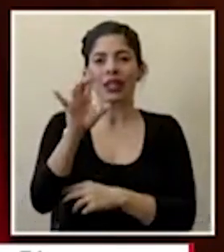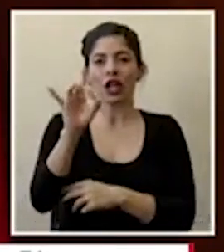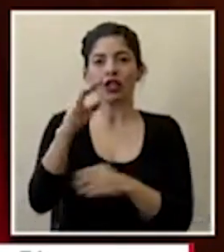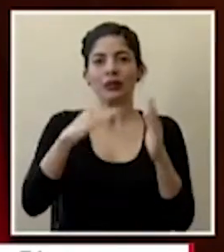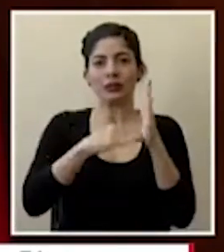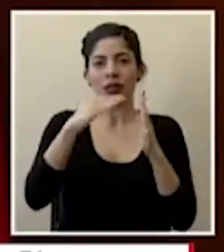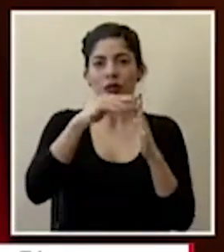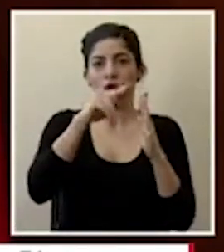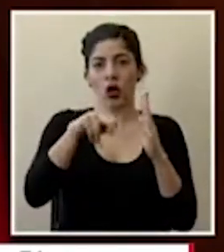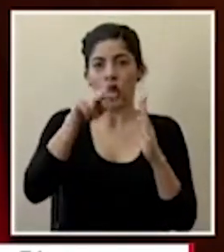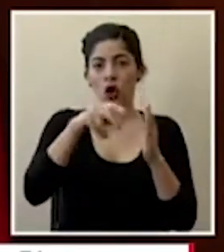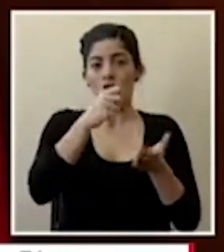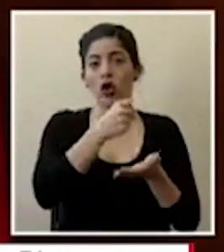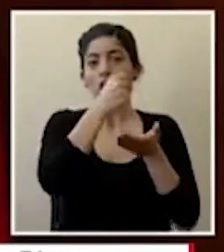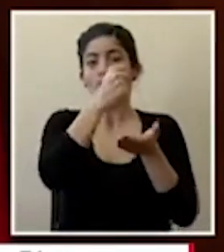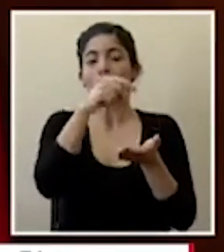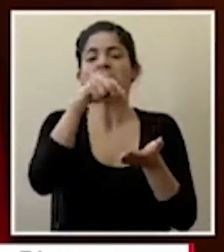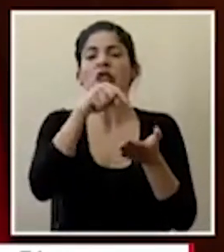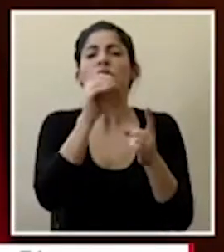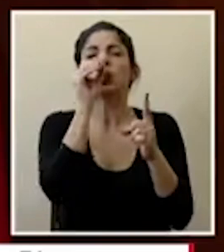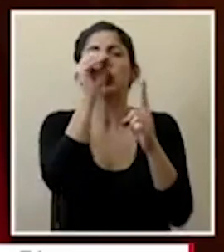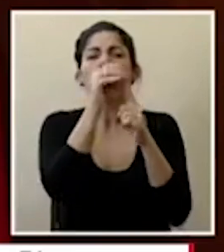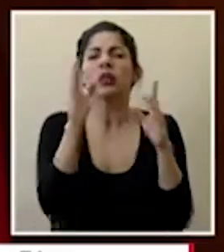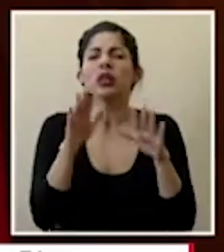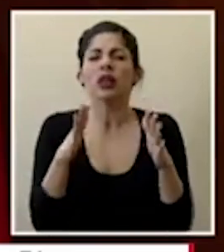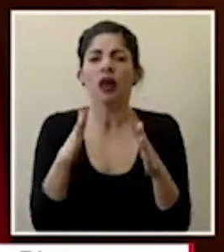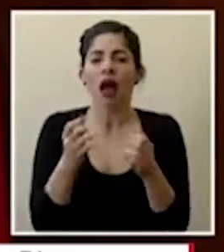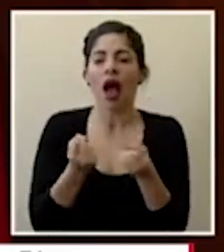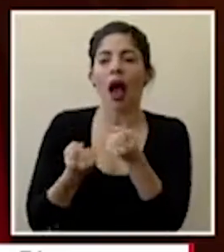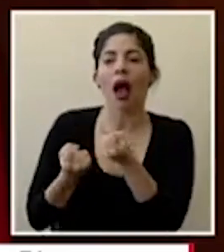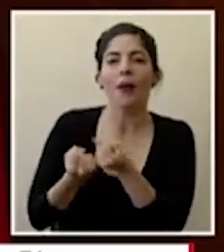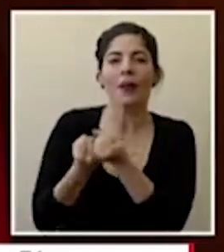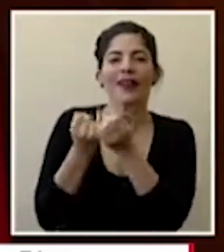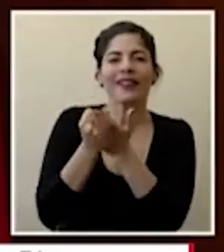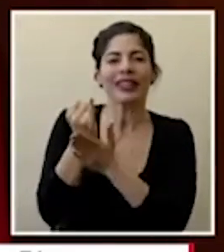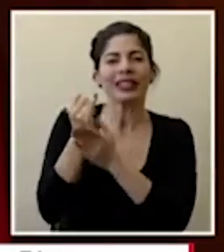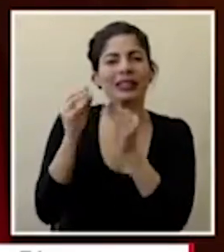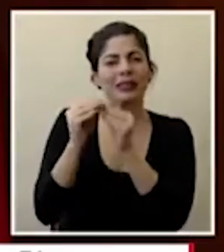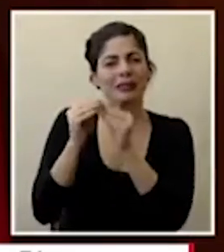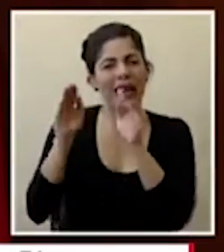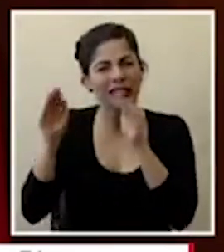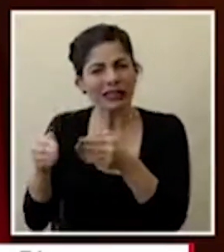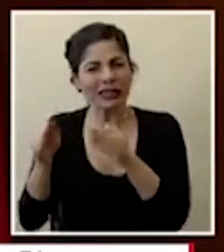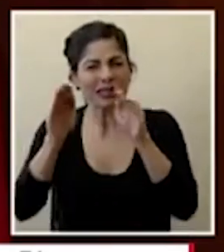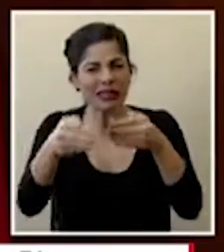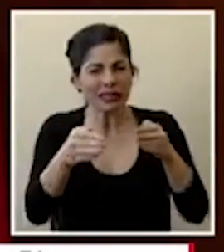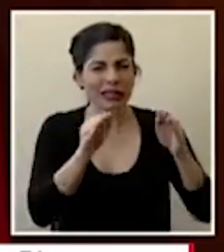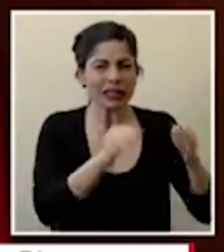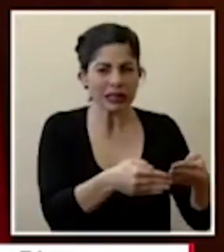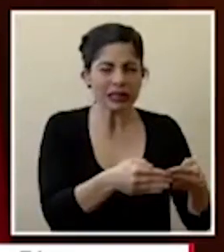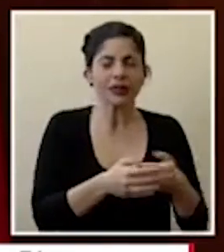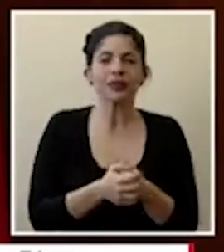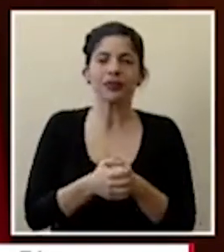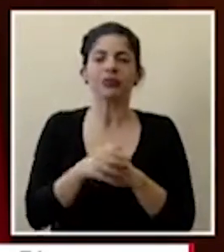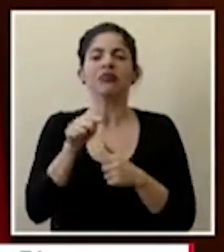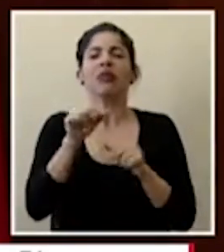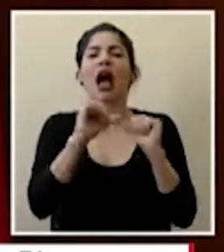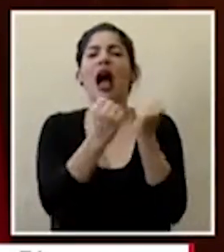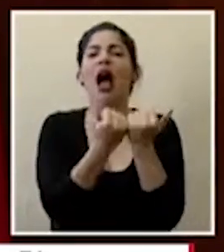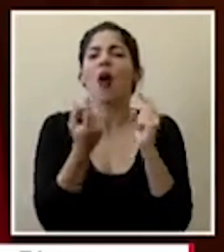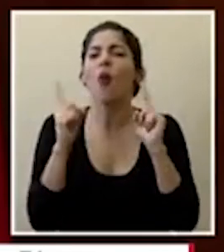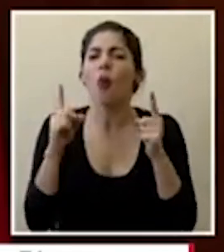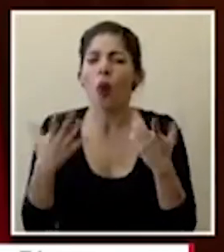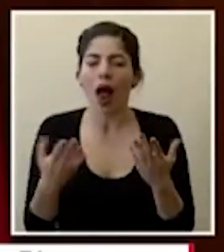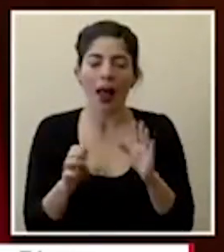de colones los cuales llevan como fin el poder apoyar investigación más direccionada esta va en áreas como